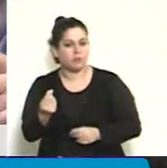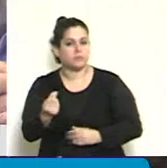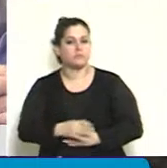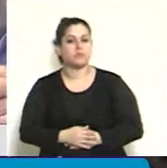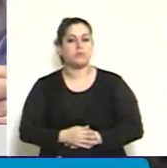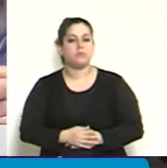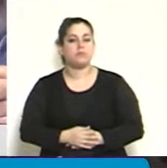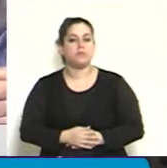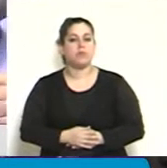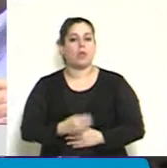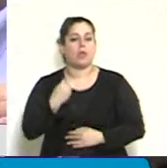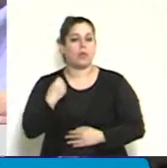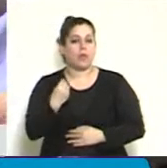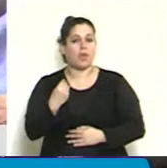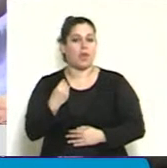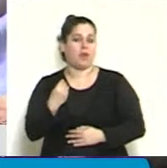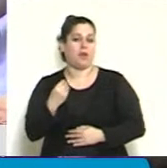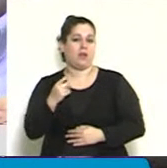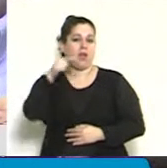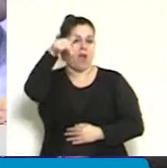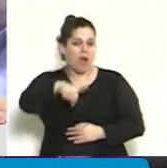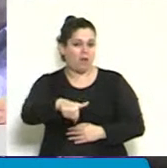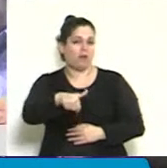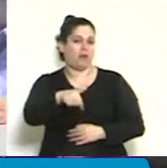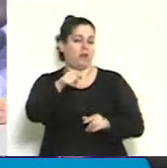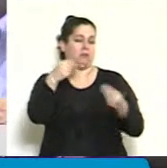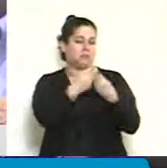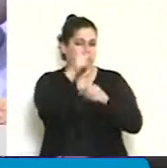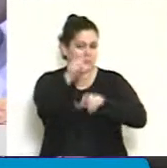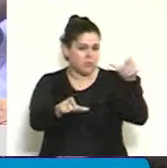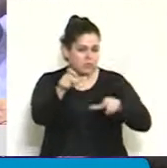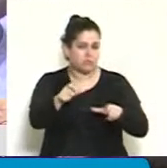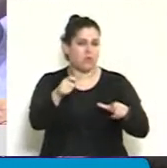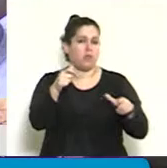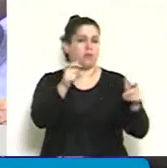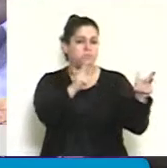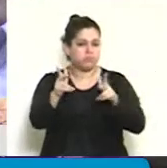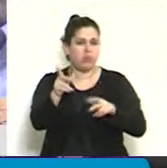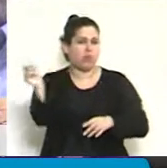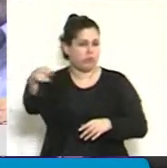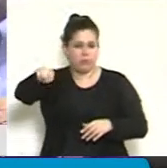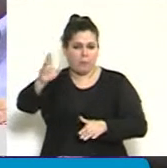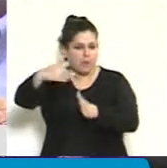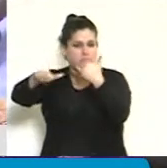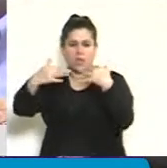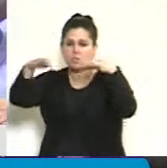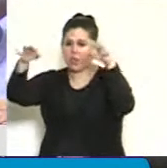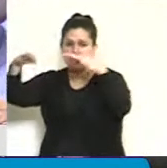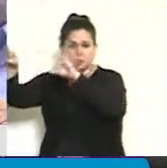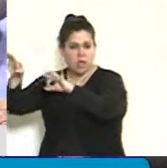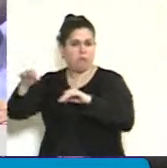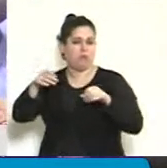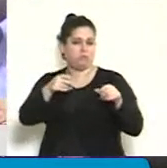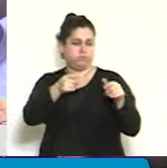Presidente, que frente a un centenar de querellantes que son sobrevivientes todos, que deben dar